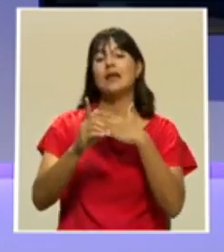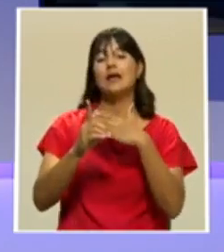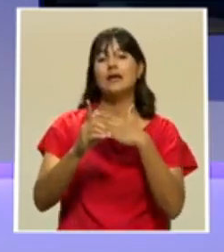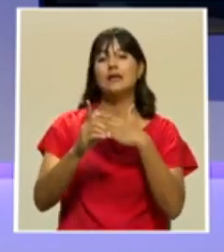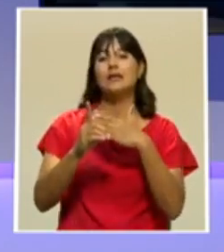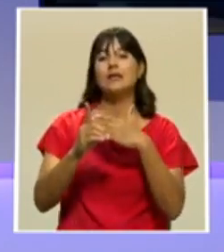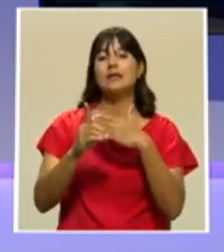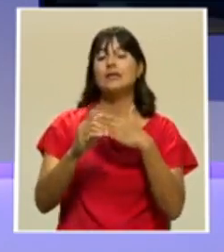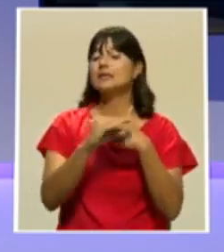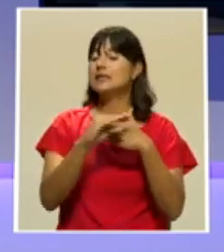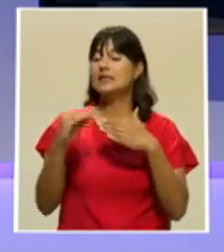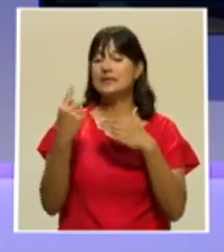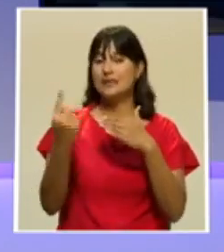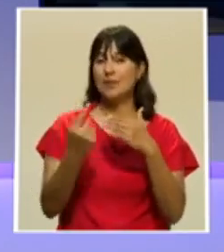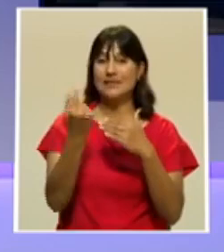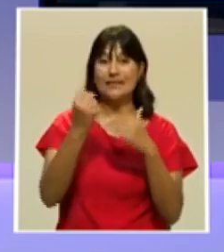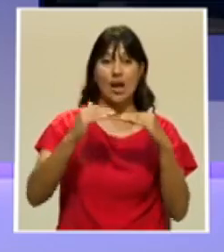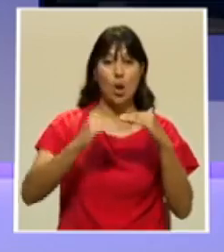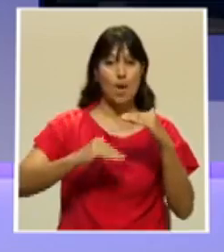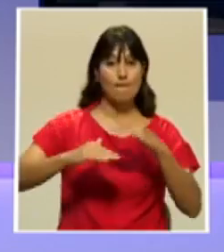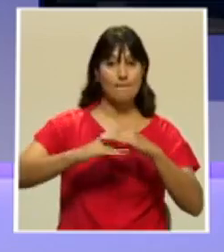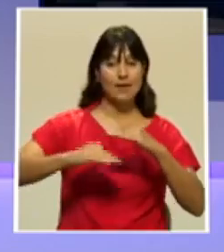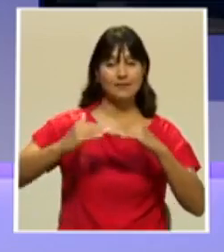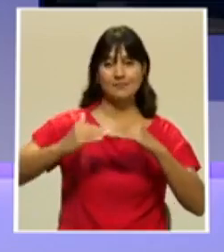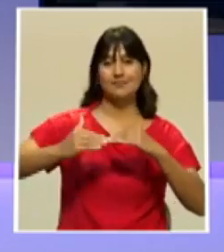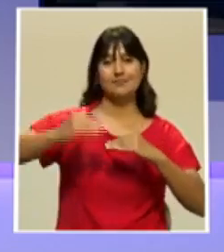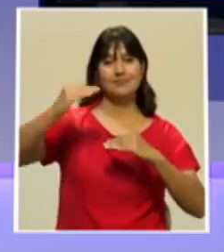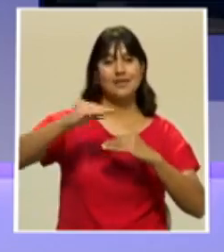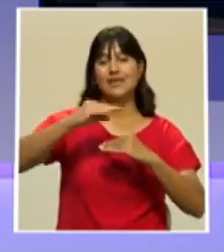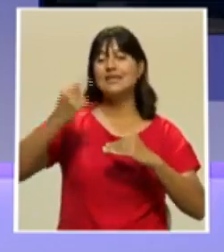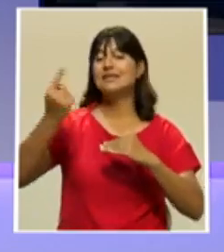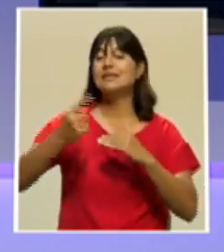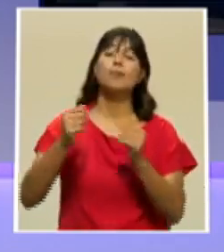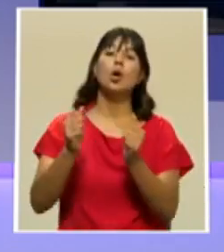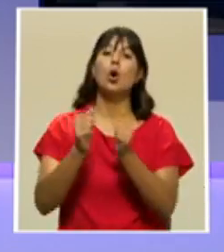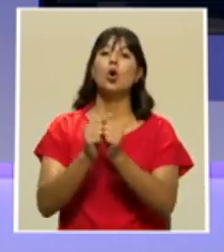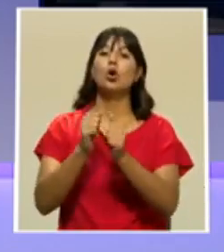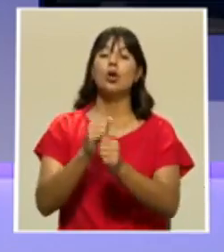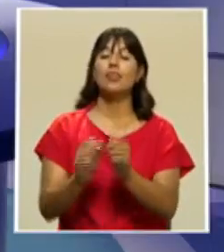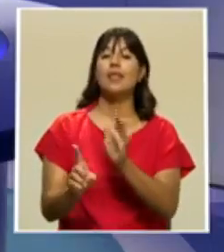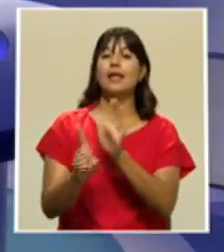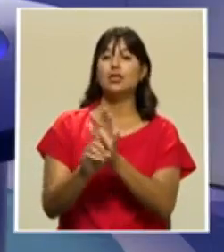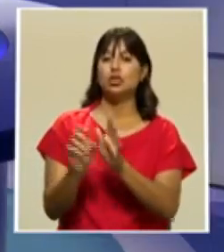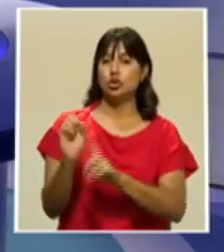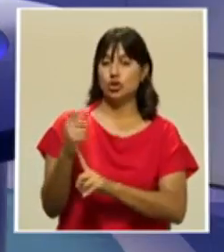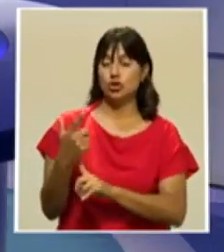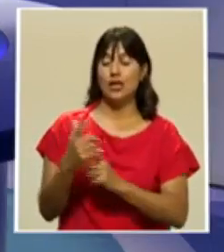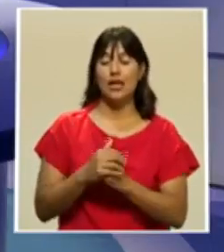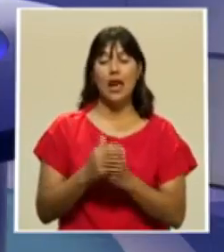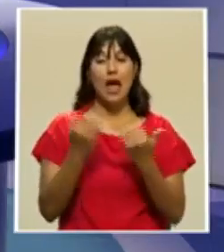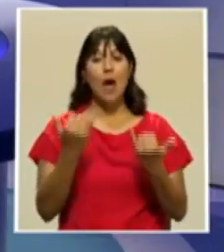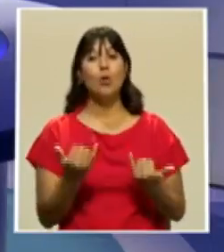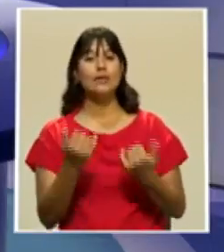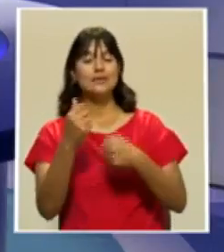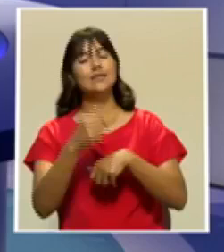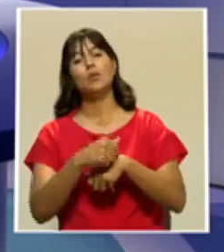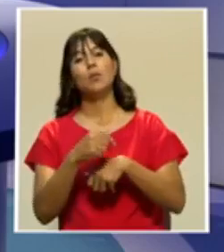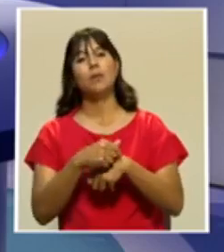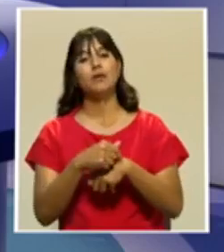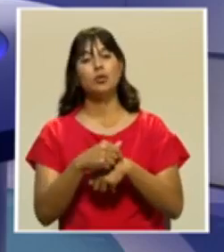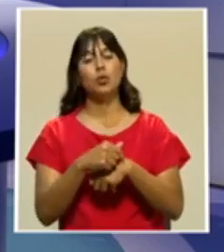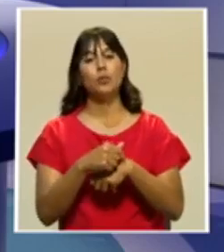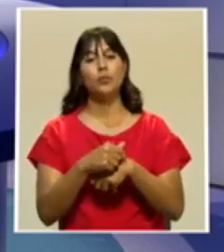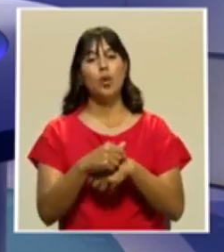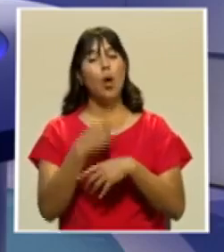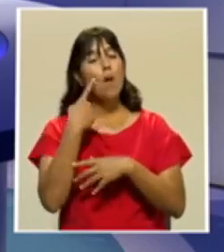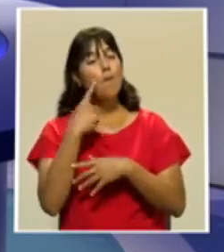ley y inscritas con todas sus garantías sociales, cosa que no hemos tenido hasta este momento. este momento, por